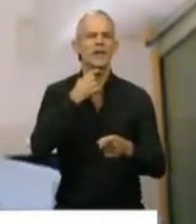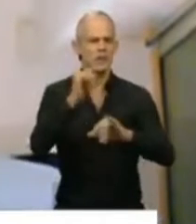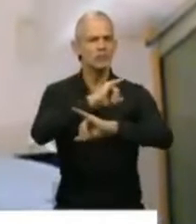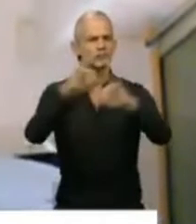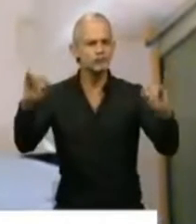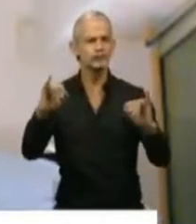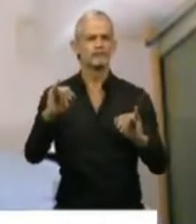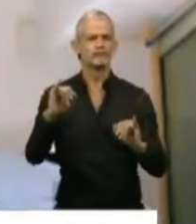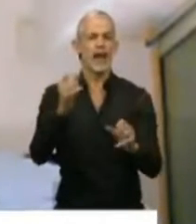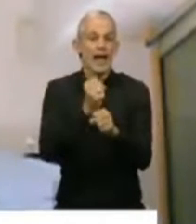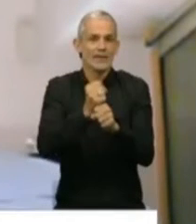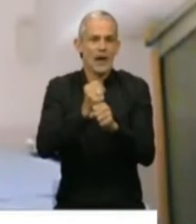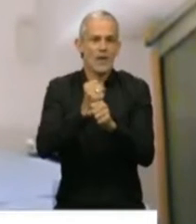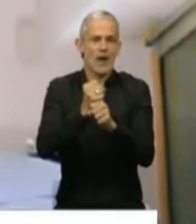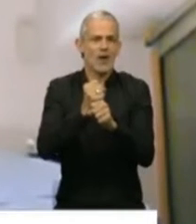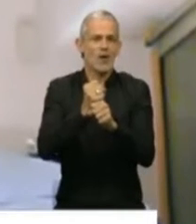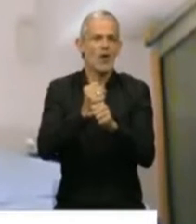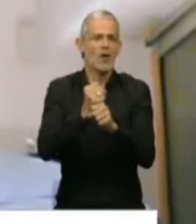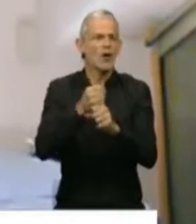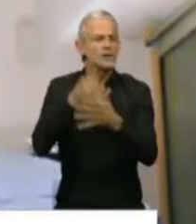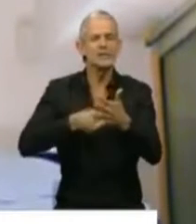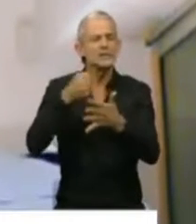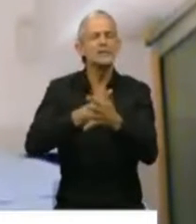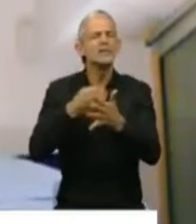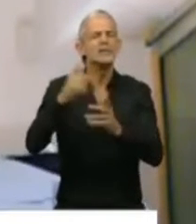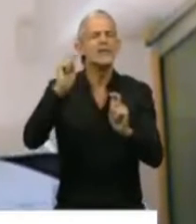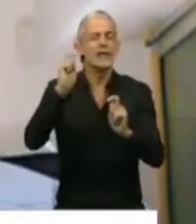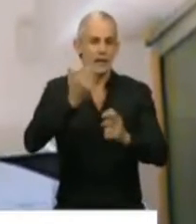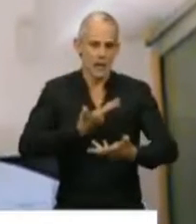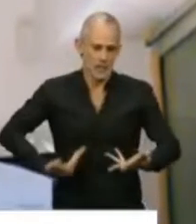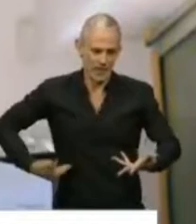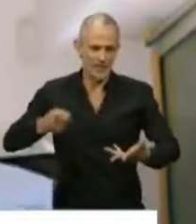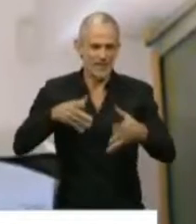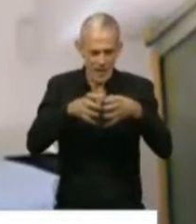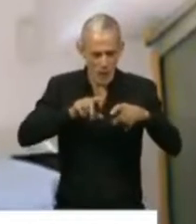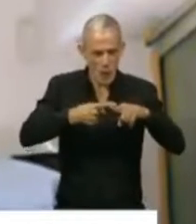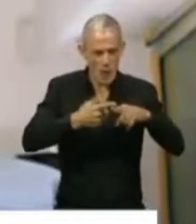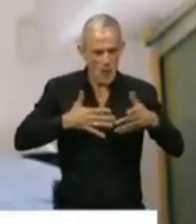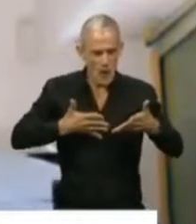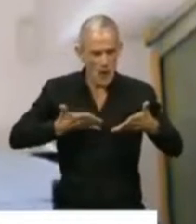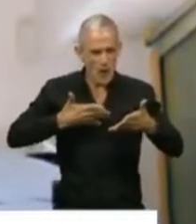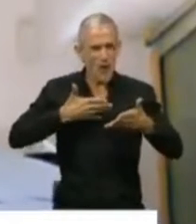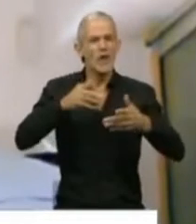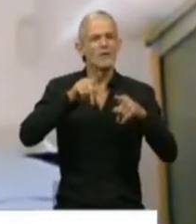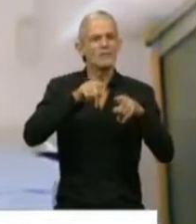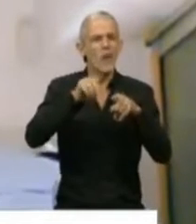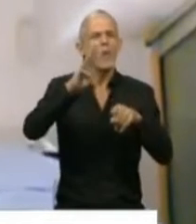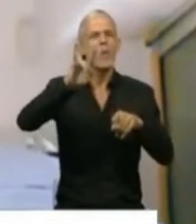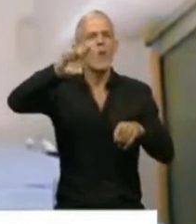el trabajo incansable que hizo el presidente de Minterbloque, el presidente de Balibuca,